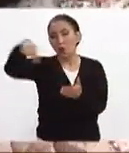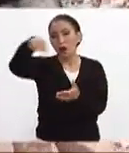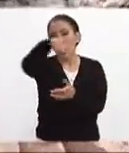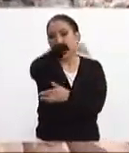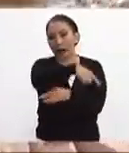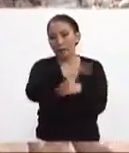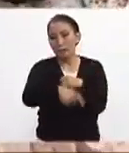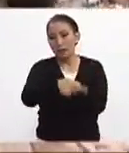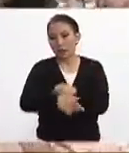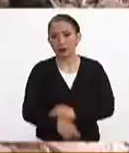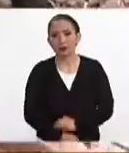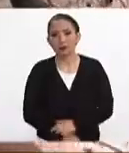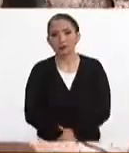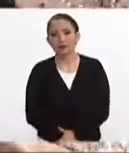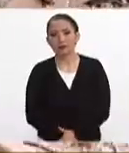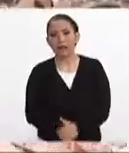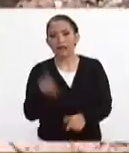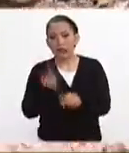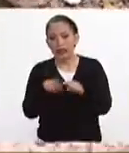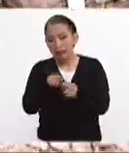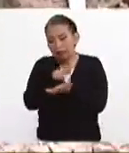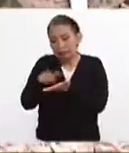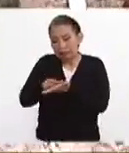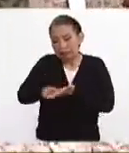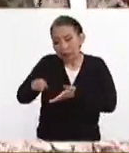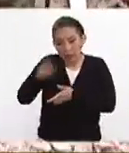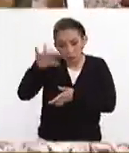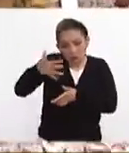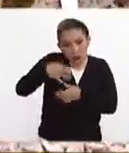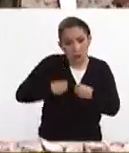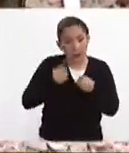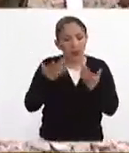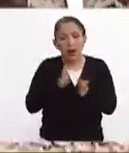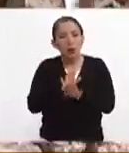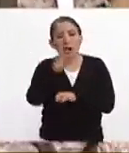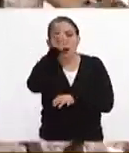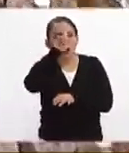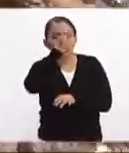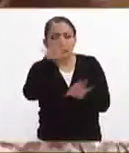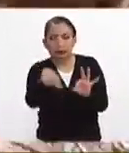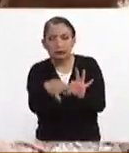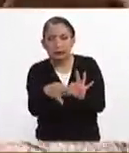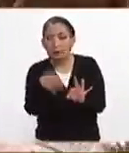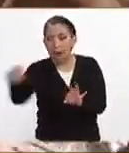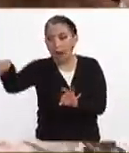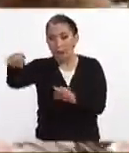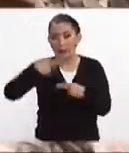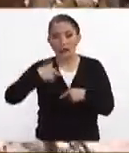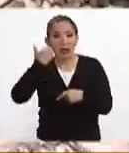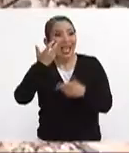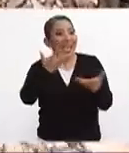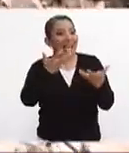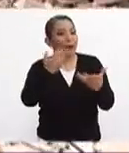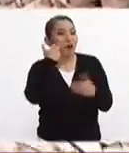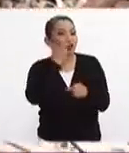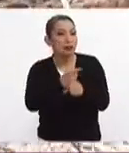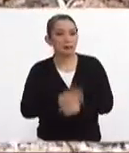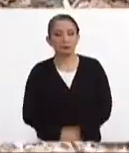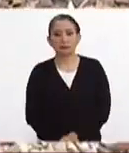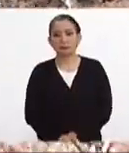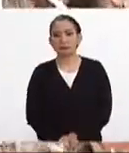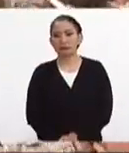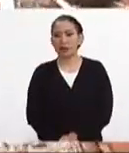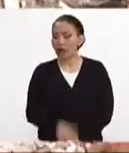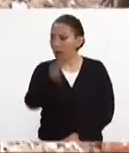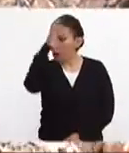remover los escombros y de buscar vida. ¿Cuáles serían las recomendaciones puntuales para aquellos que quieren ayudar? Estoy totalmente